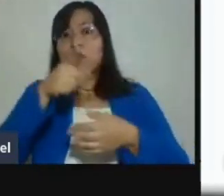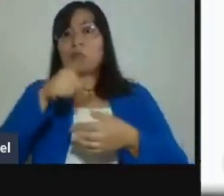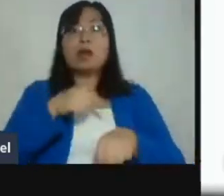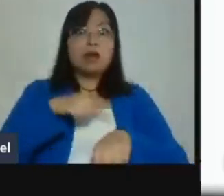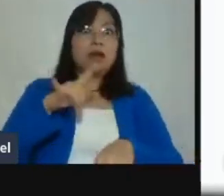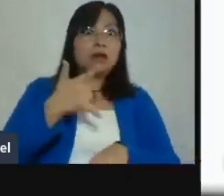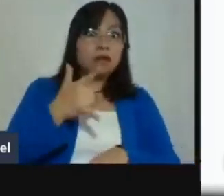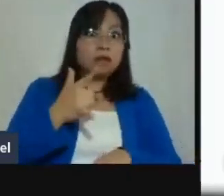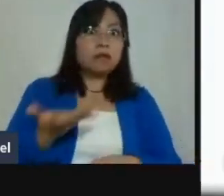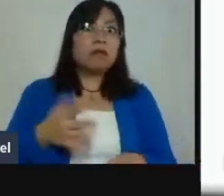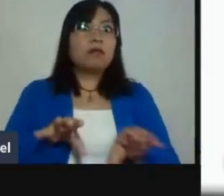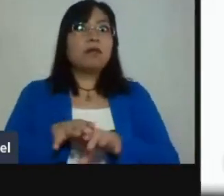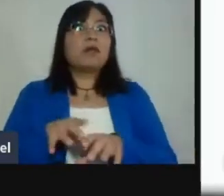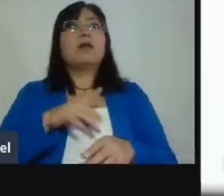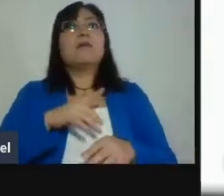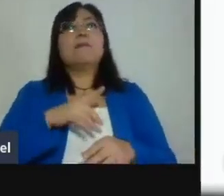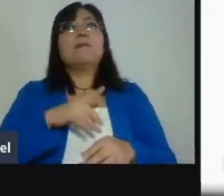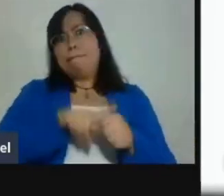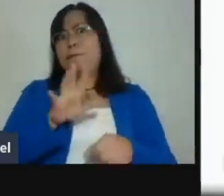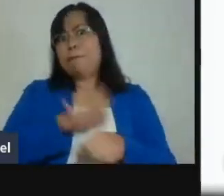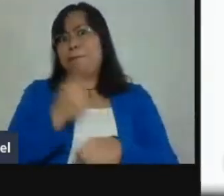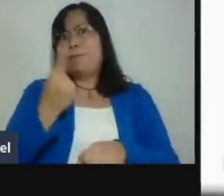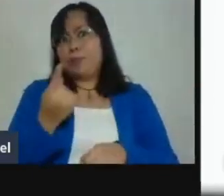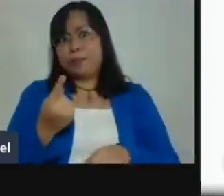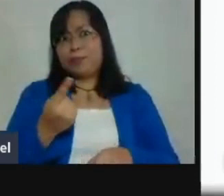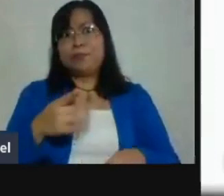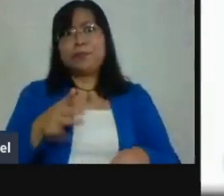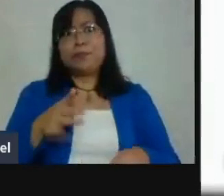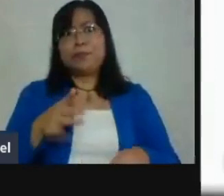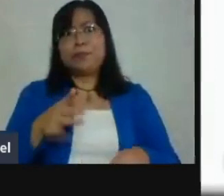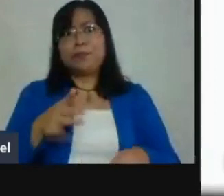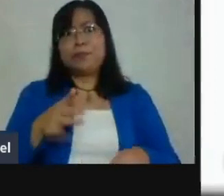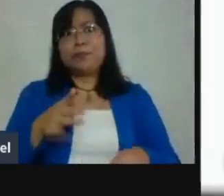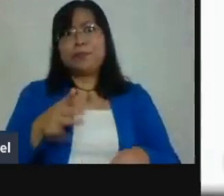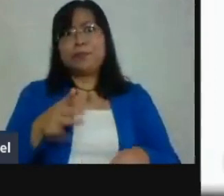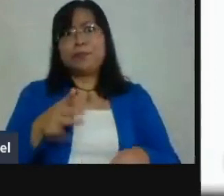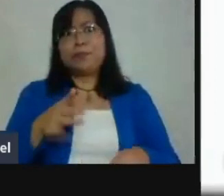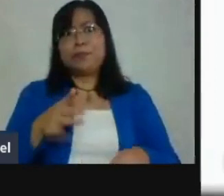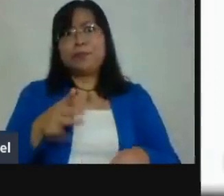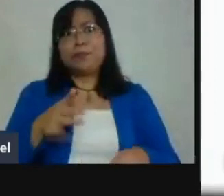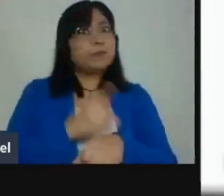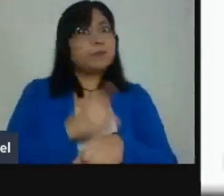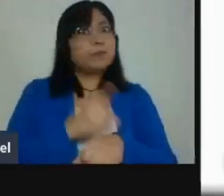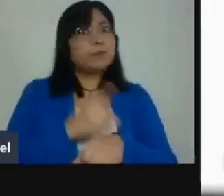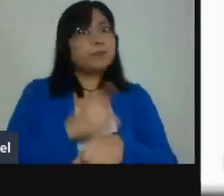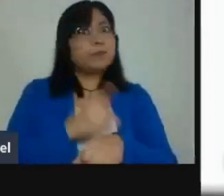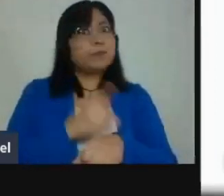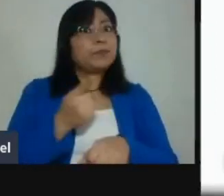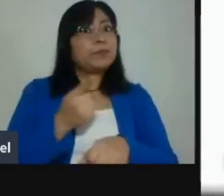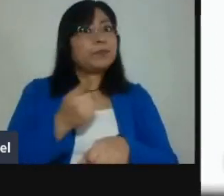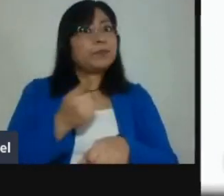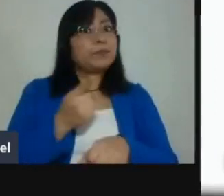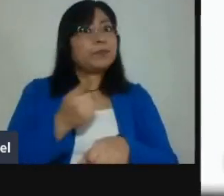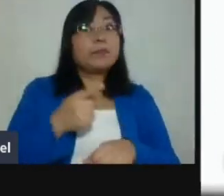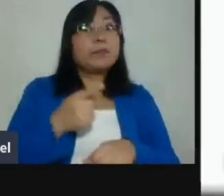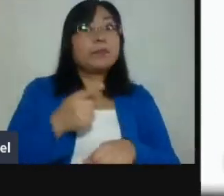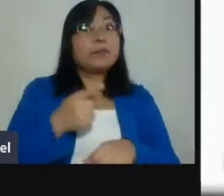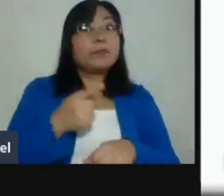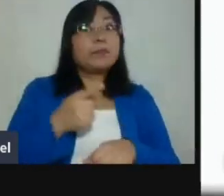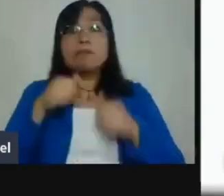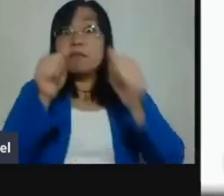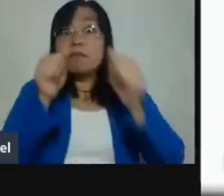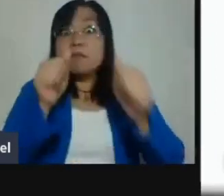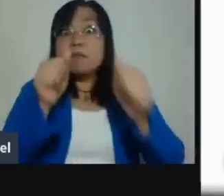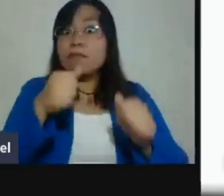calendarizar las actividades a entregar. Ojo, yo aquí quiero que también reflexionen en esta parte.